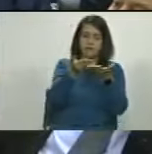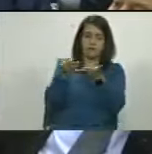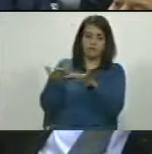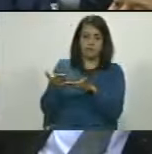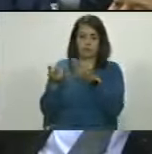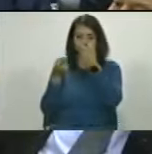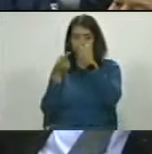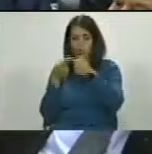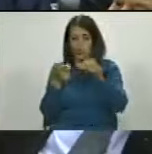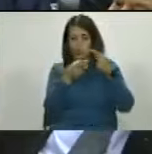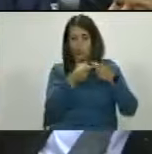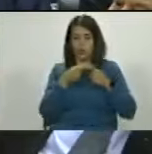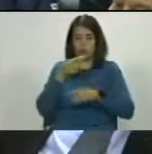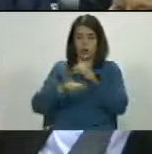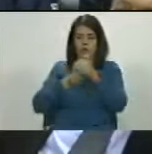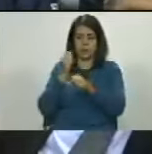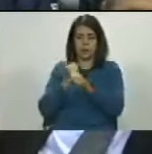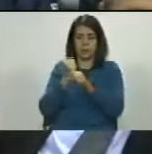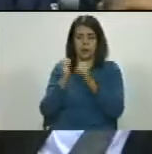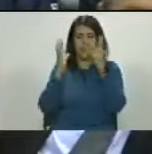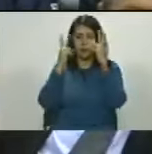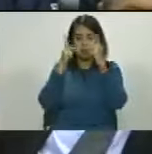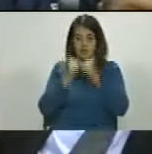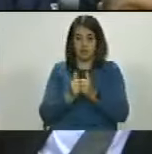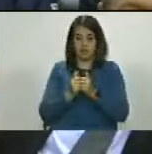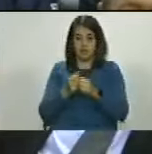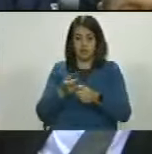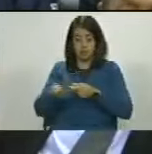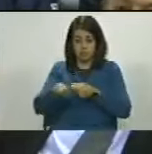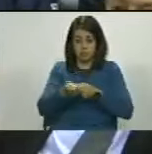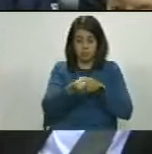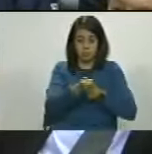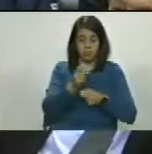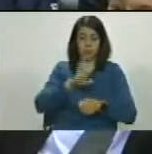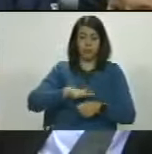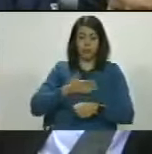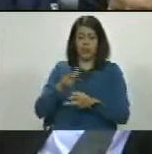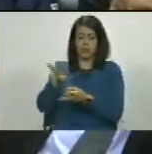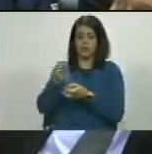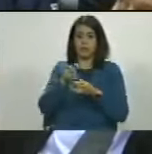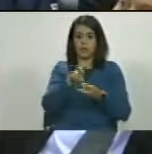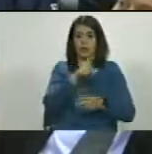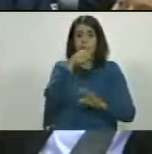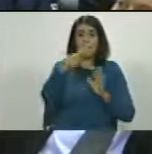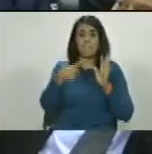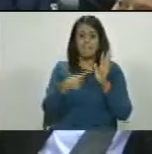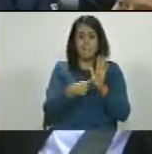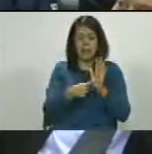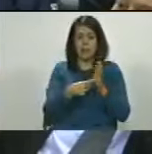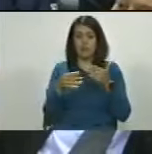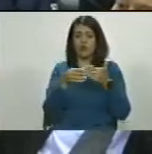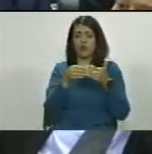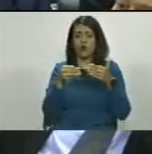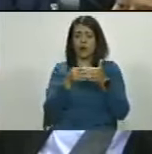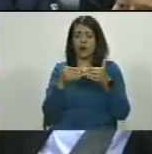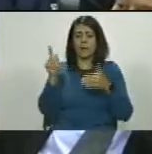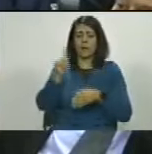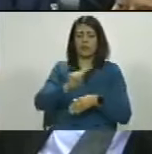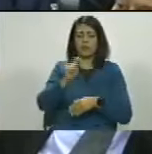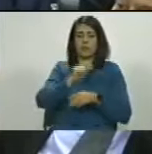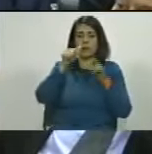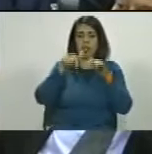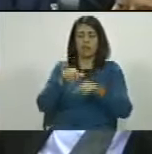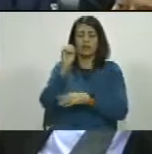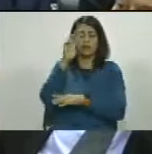compañera o el compañero que hace labores administrativas y de obrero, pudiera estar ganando mil dólares mensuales en esta Asamblea Nacional.